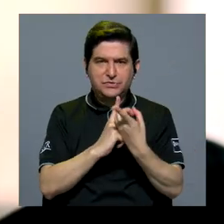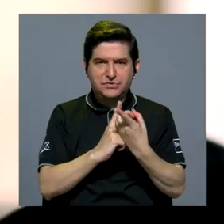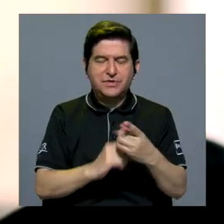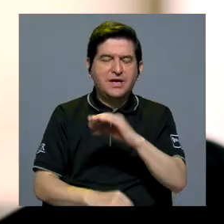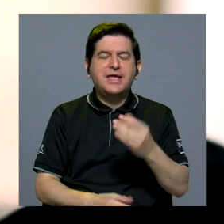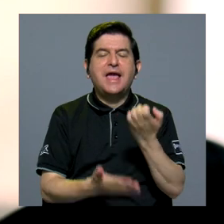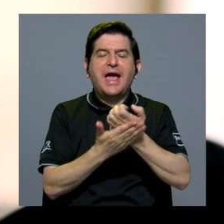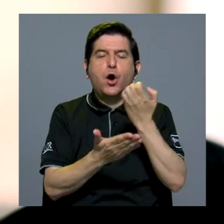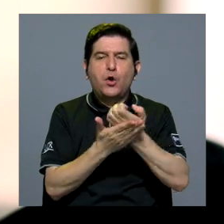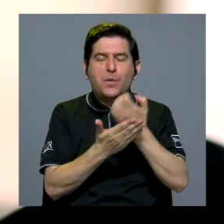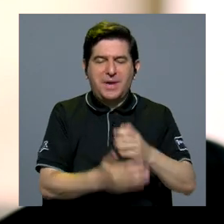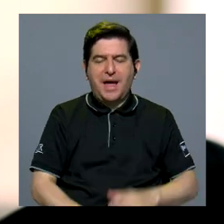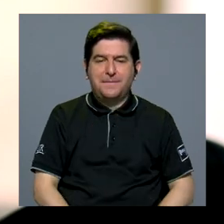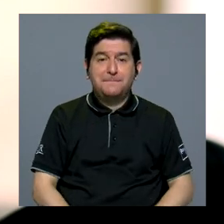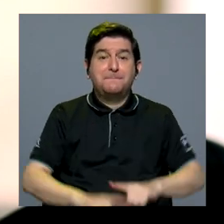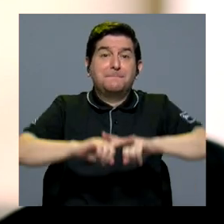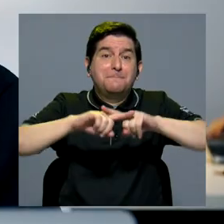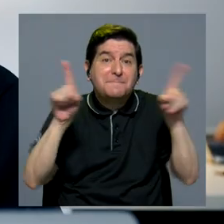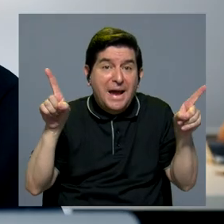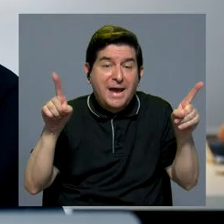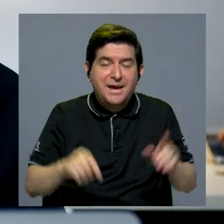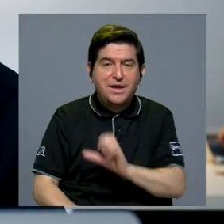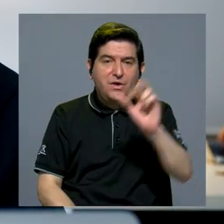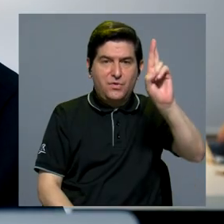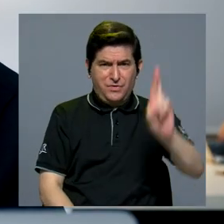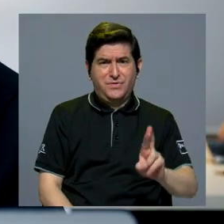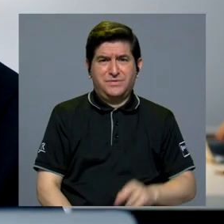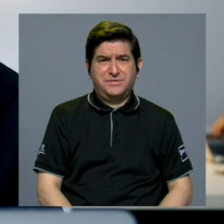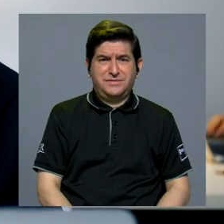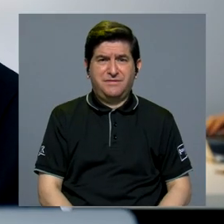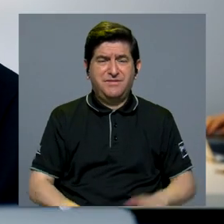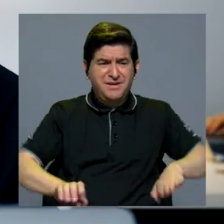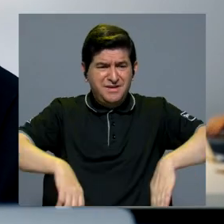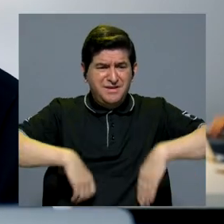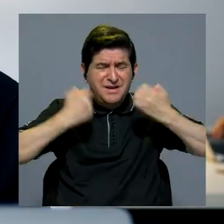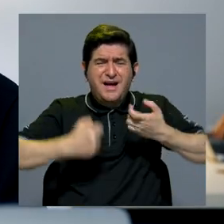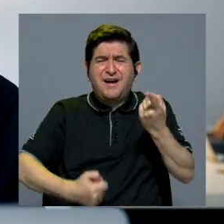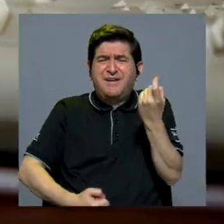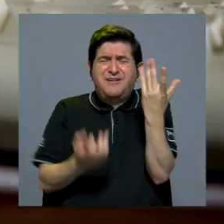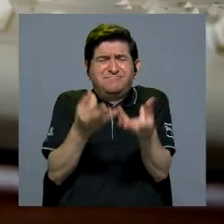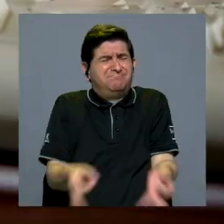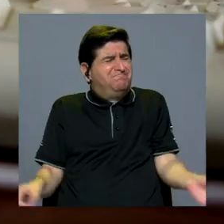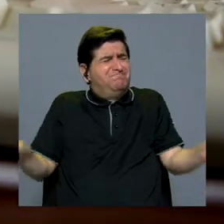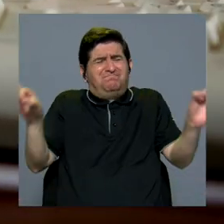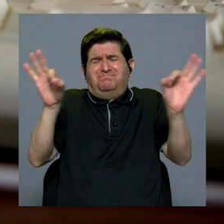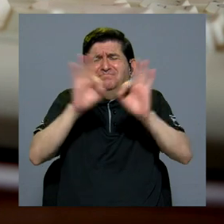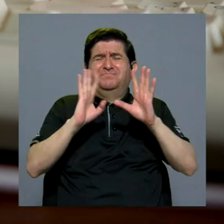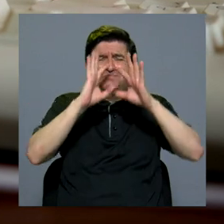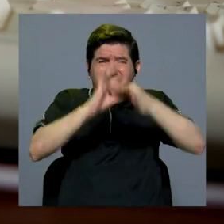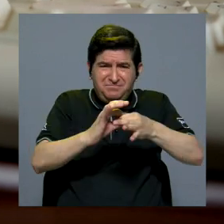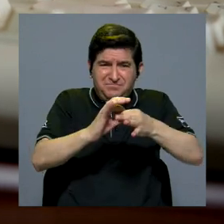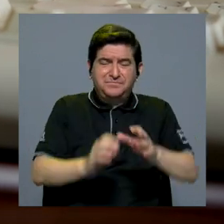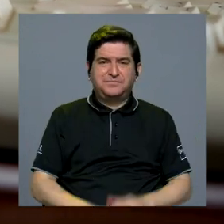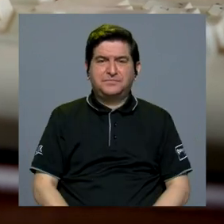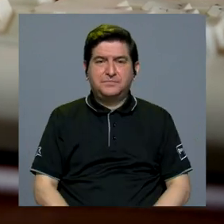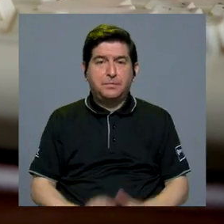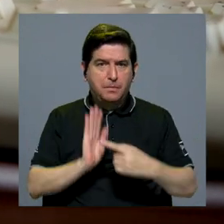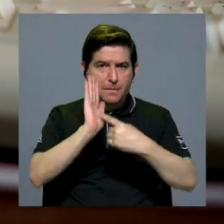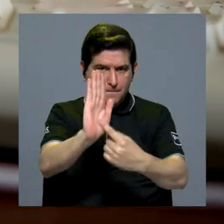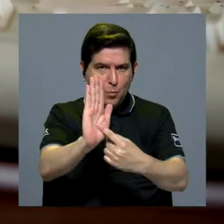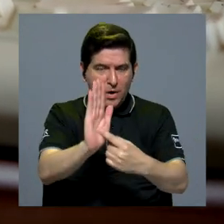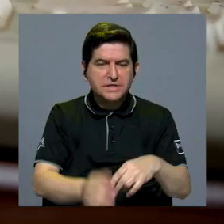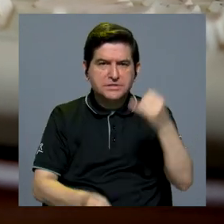y la economía. Sin embargo, en Costa Rica existen carencias importantes al respecto. Así lo